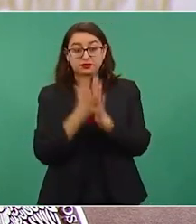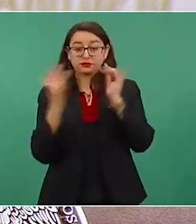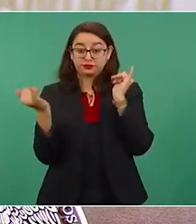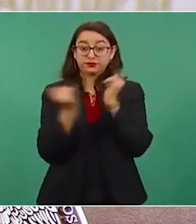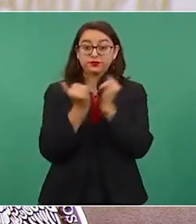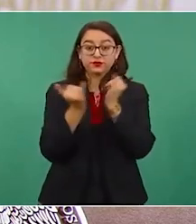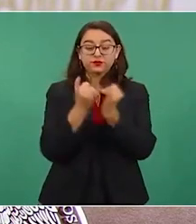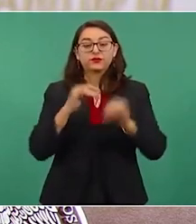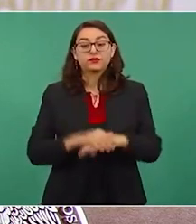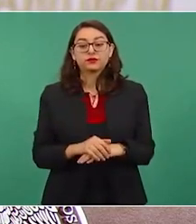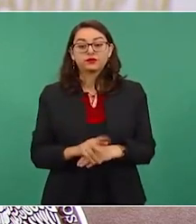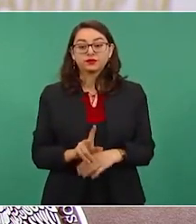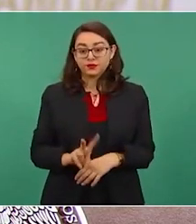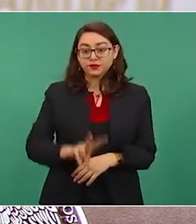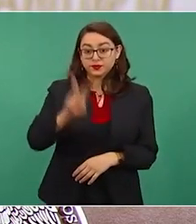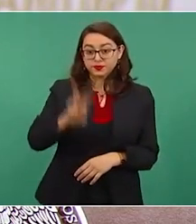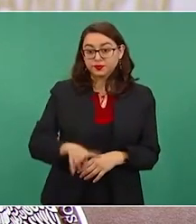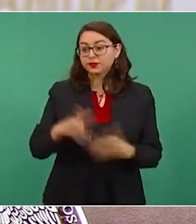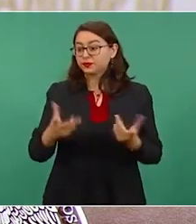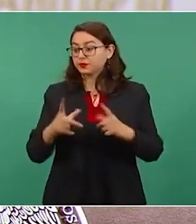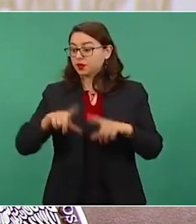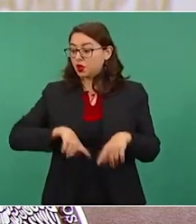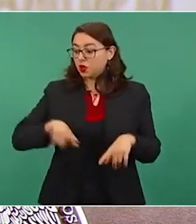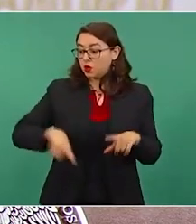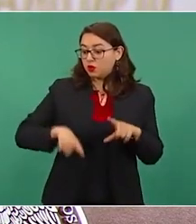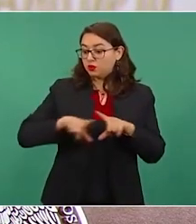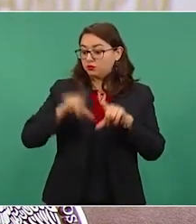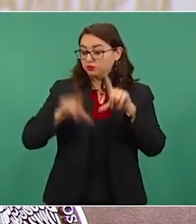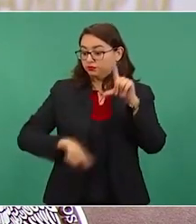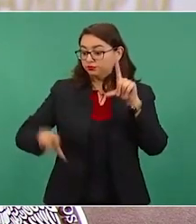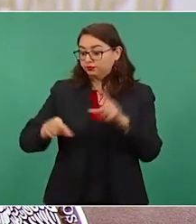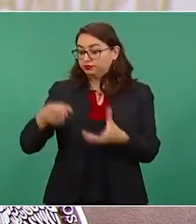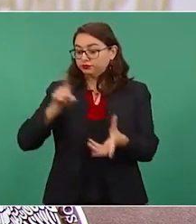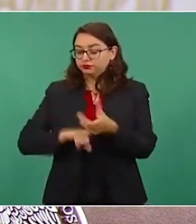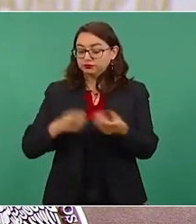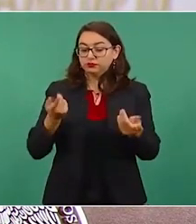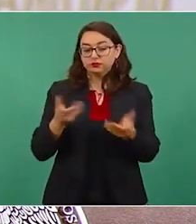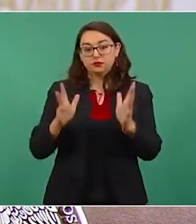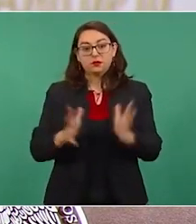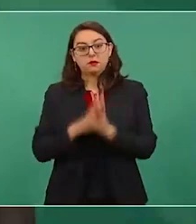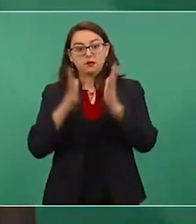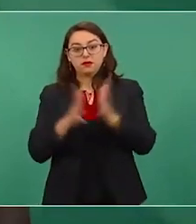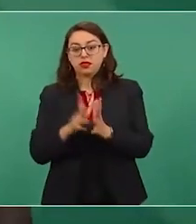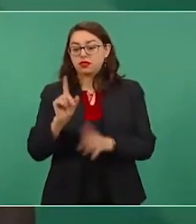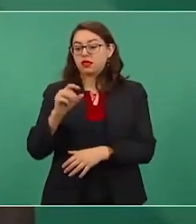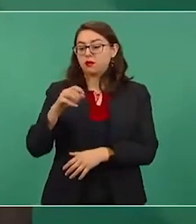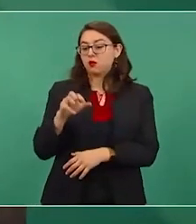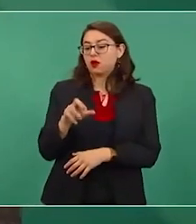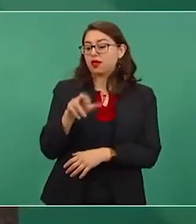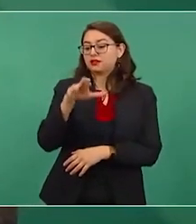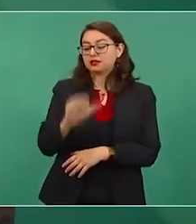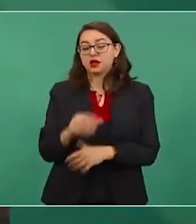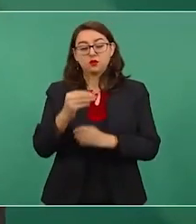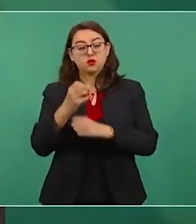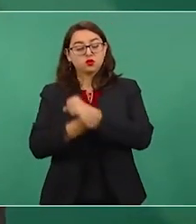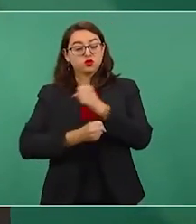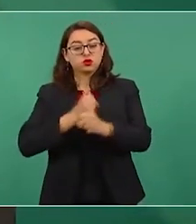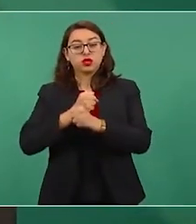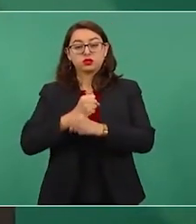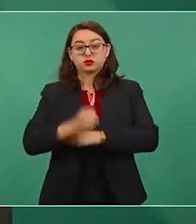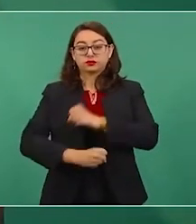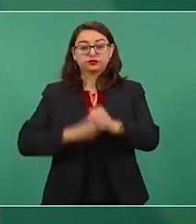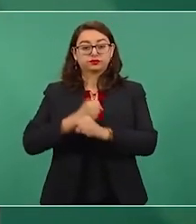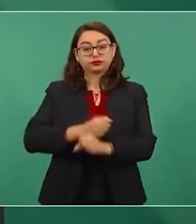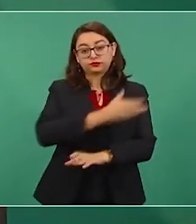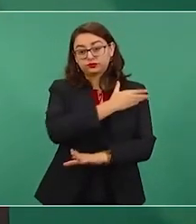depuración del aparato gubernamental, envilecido por el neoliberalismo y la corrupción. También